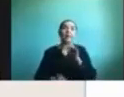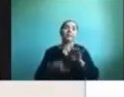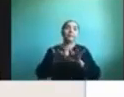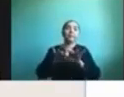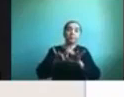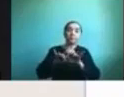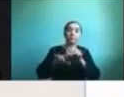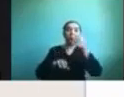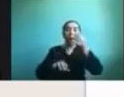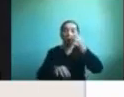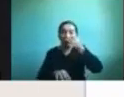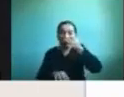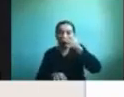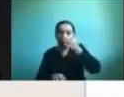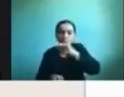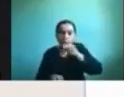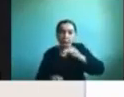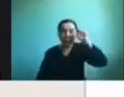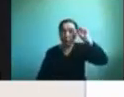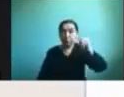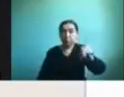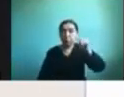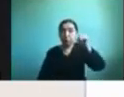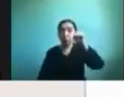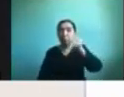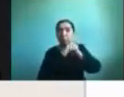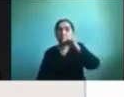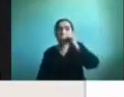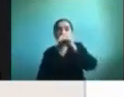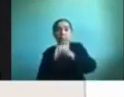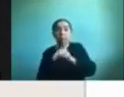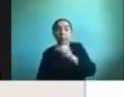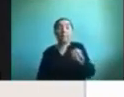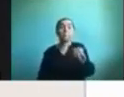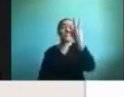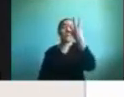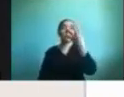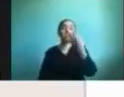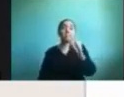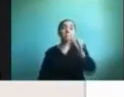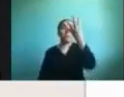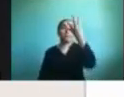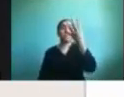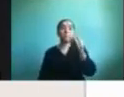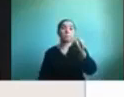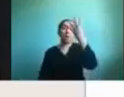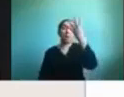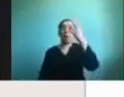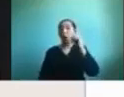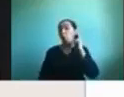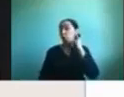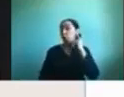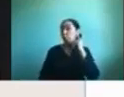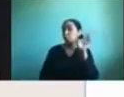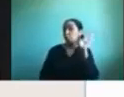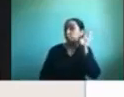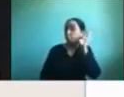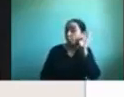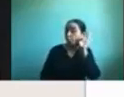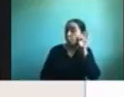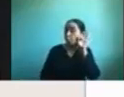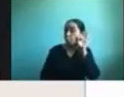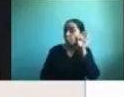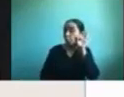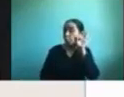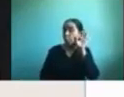cada vez que se aprieta una tecla en el teclado aparece una imagen un sonido y ahí la idea